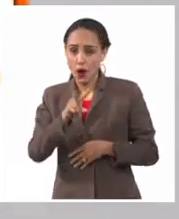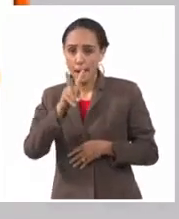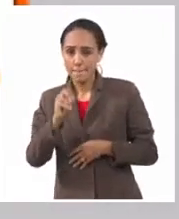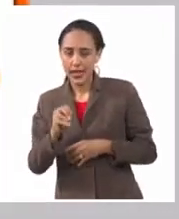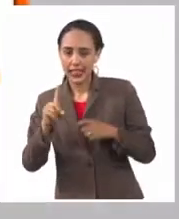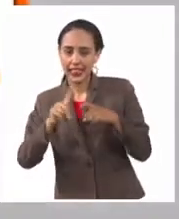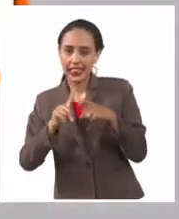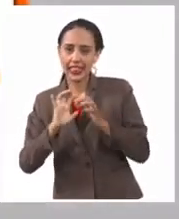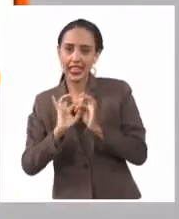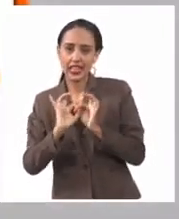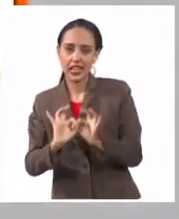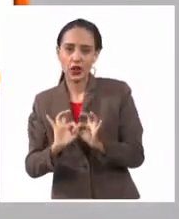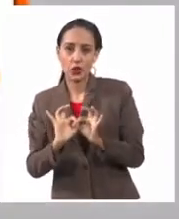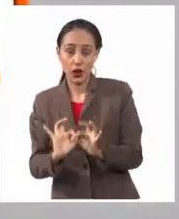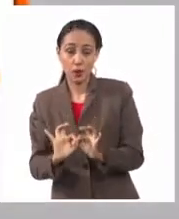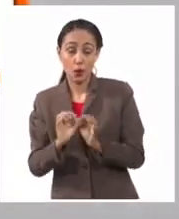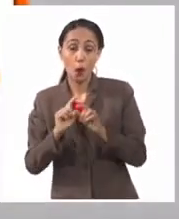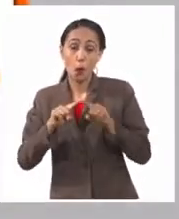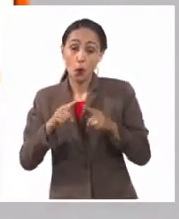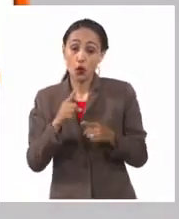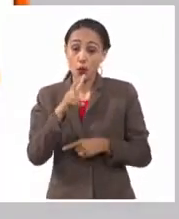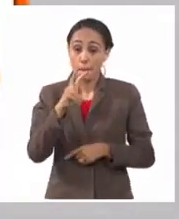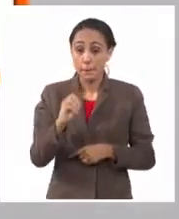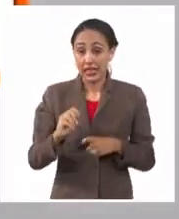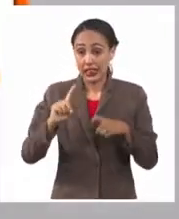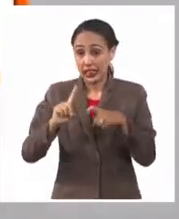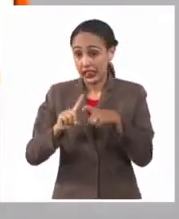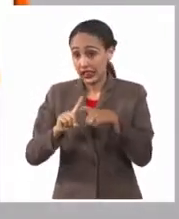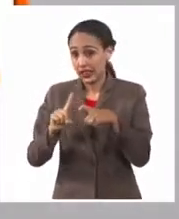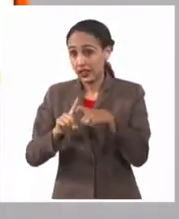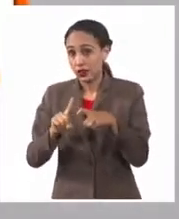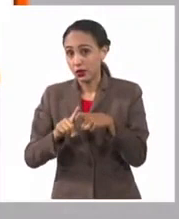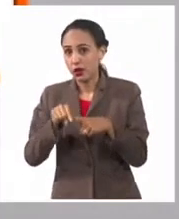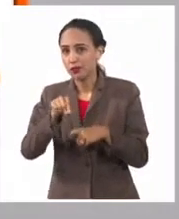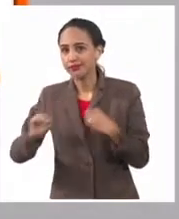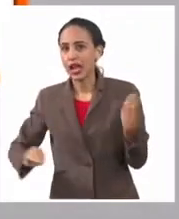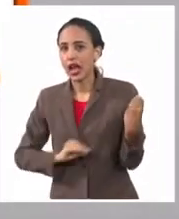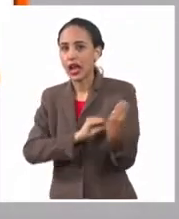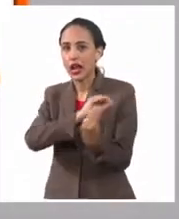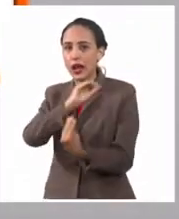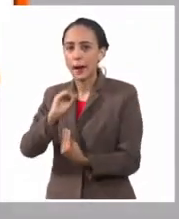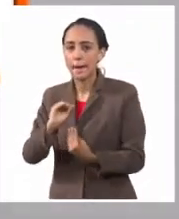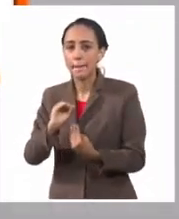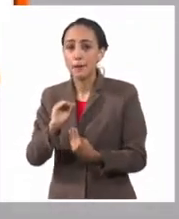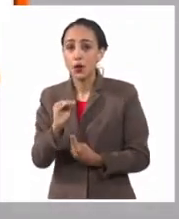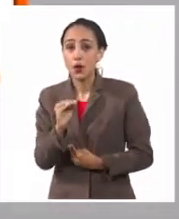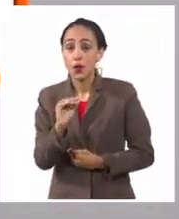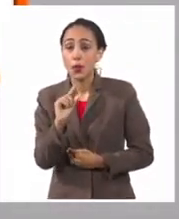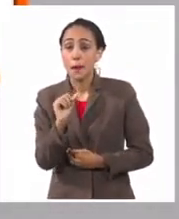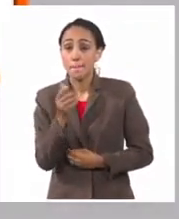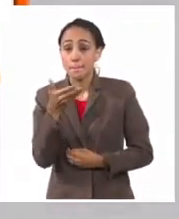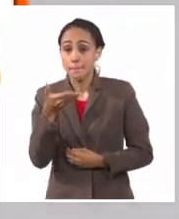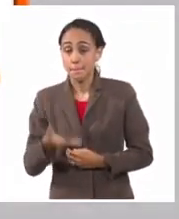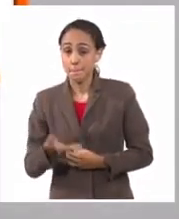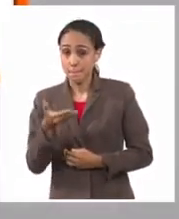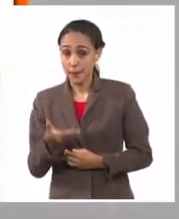tanto, en los 20 kilogramos van a responder a un cambio del peso-valor de